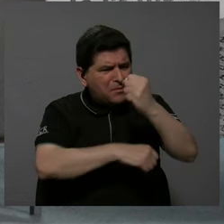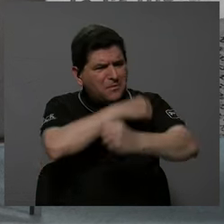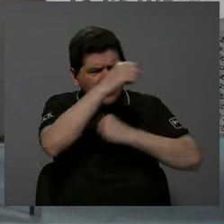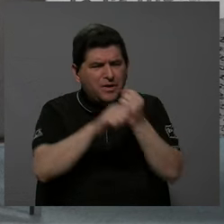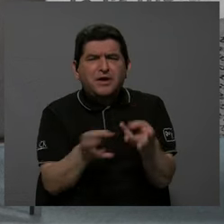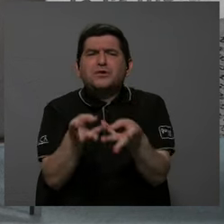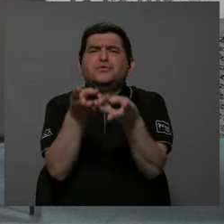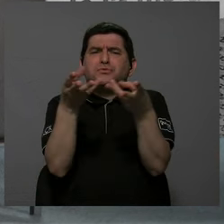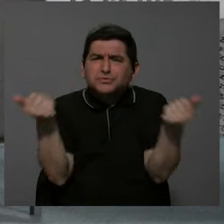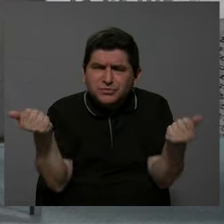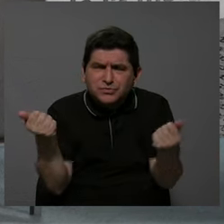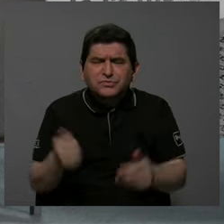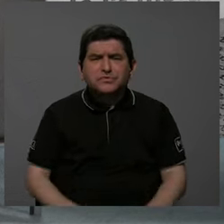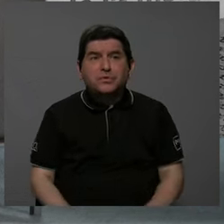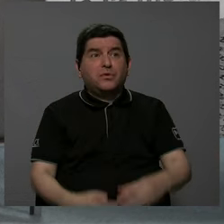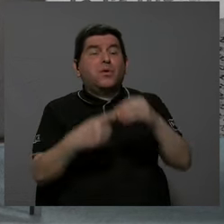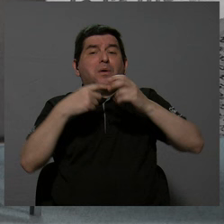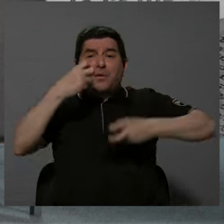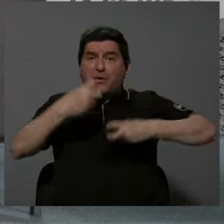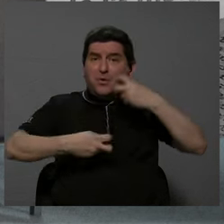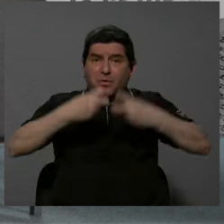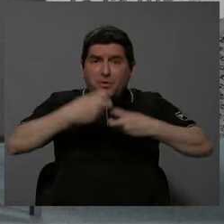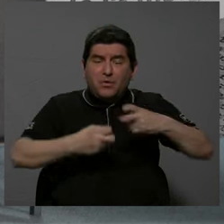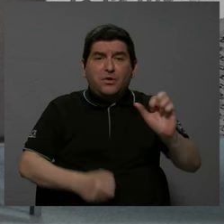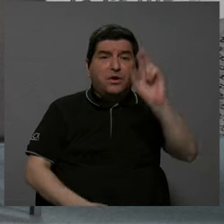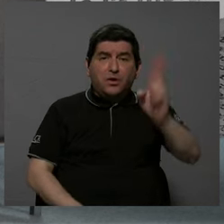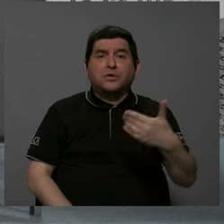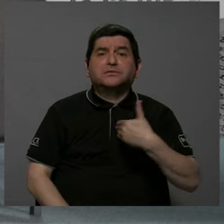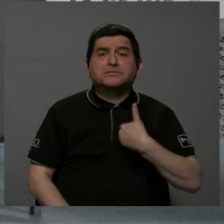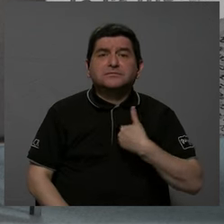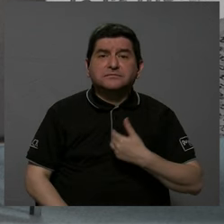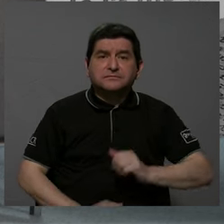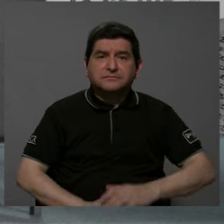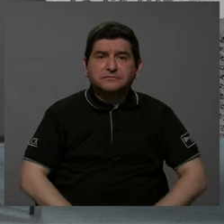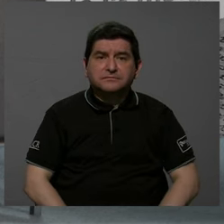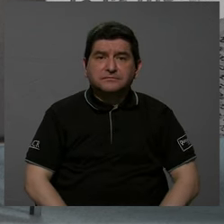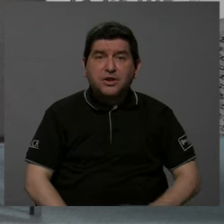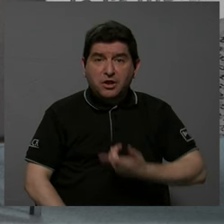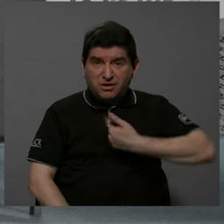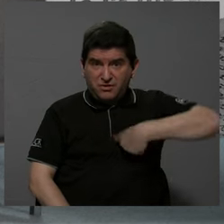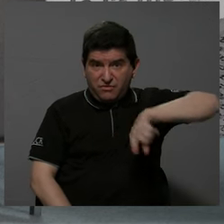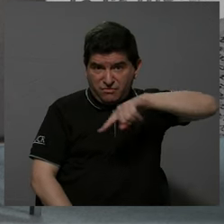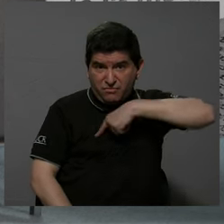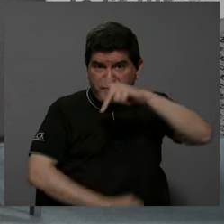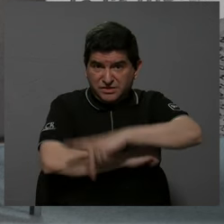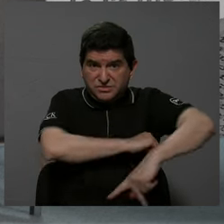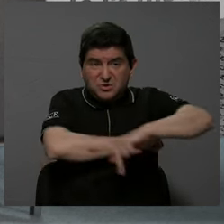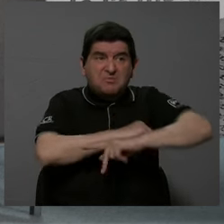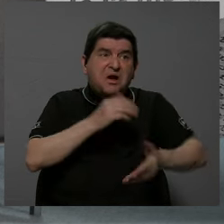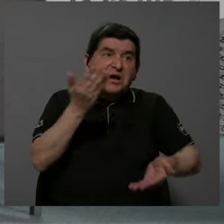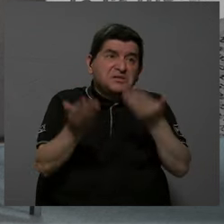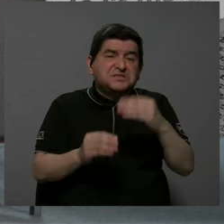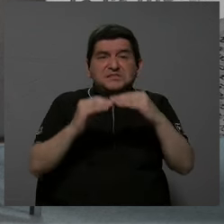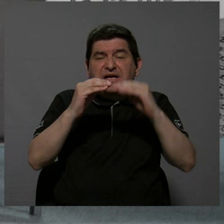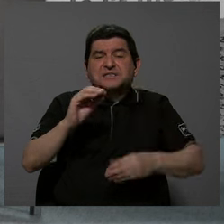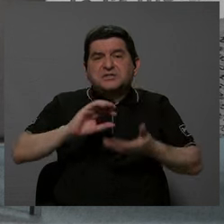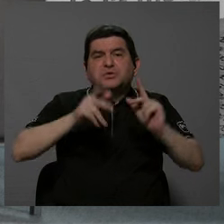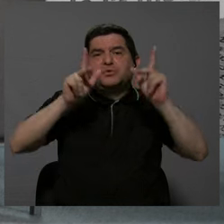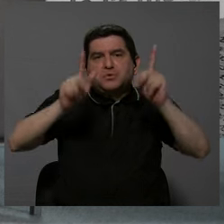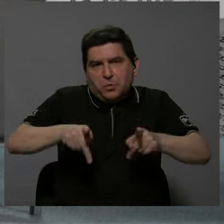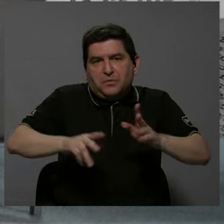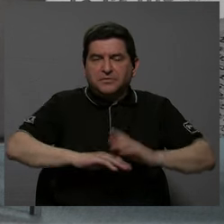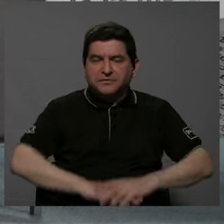años logró resolver muchos de los principales problemas de Costa Rica. Y éramos un país probablemente con menos